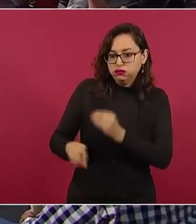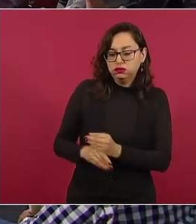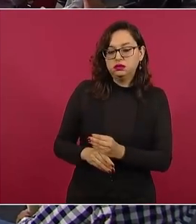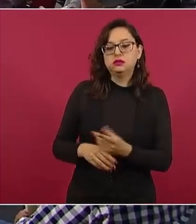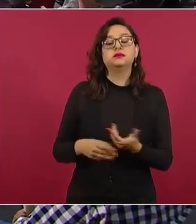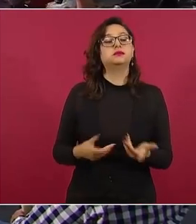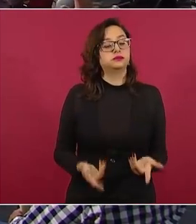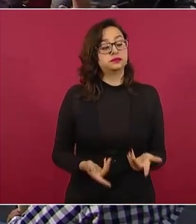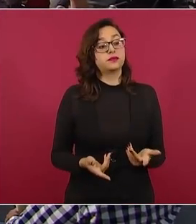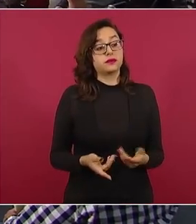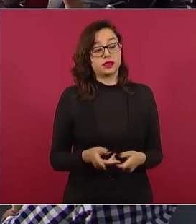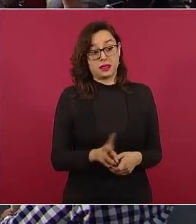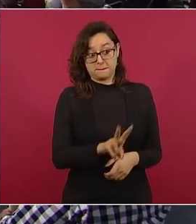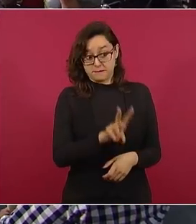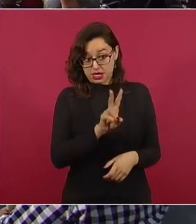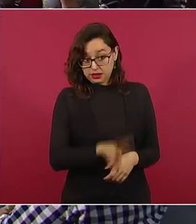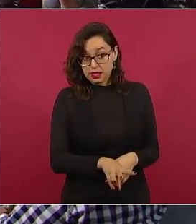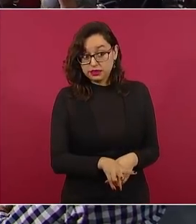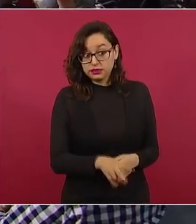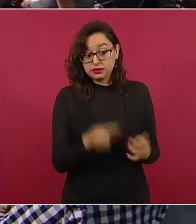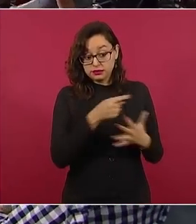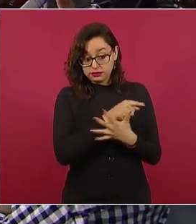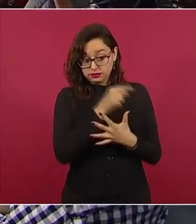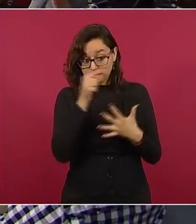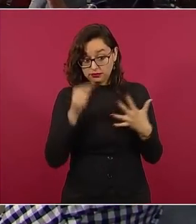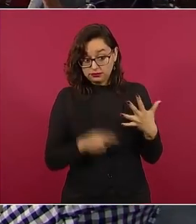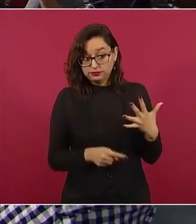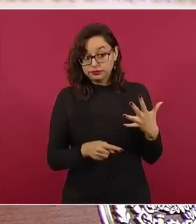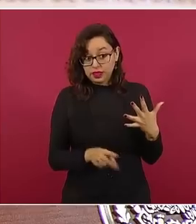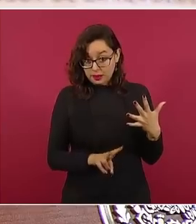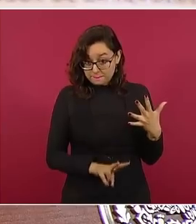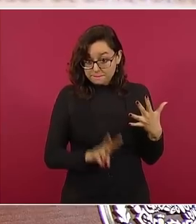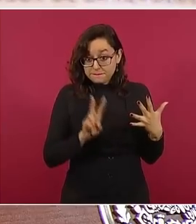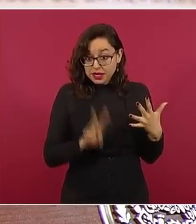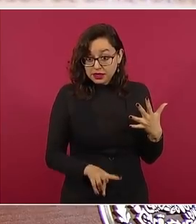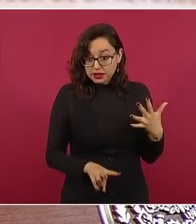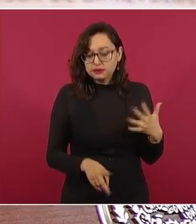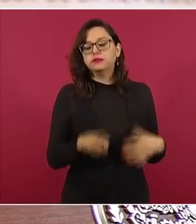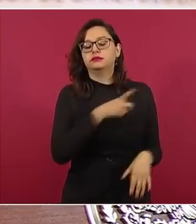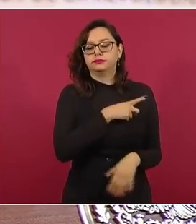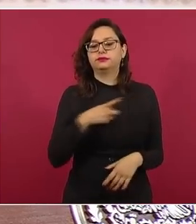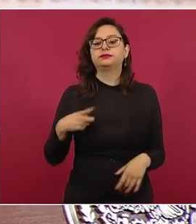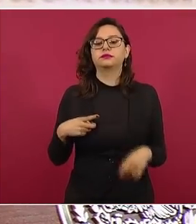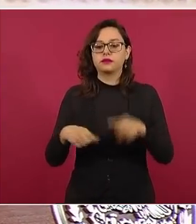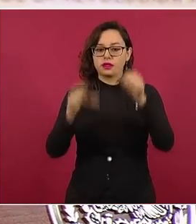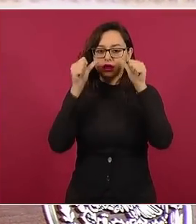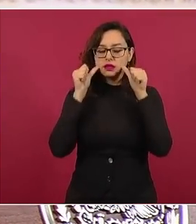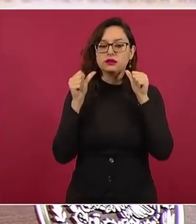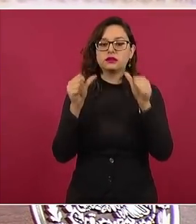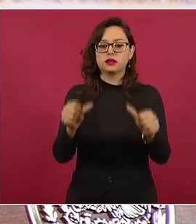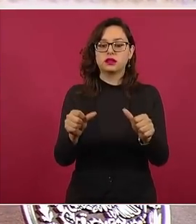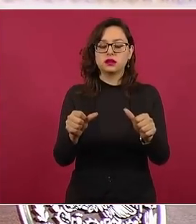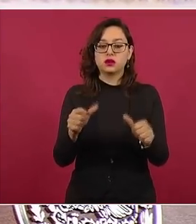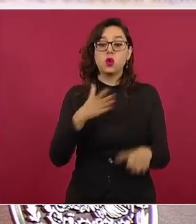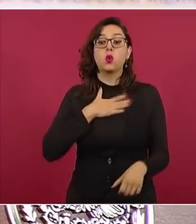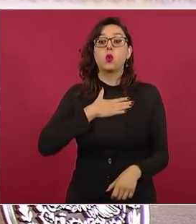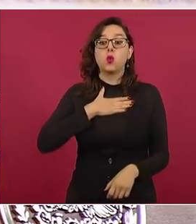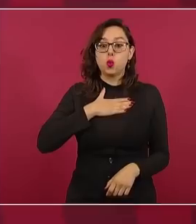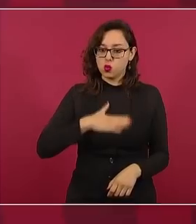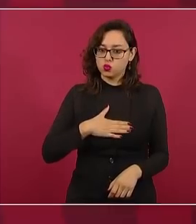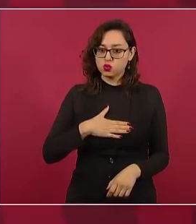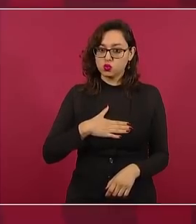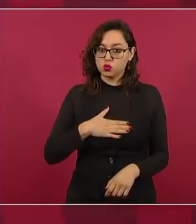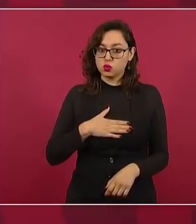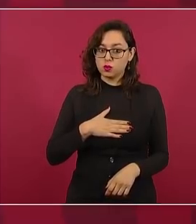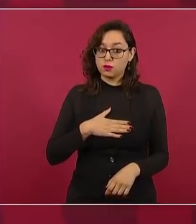se tiene que atender, es un asunto de justicia. Lo que